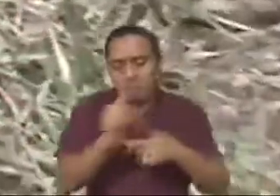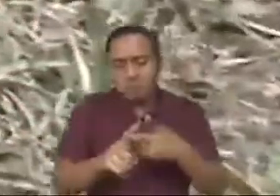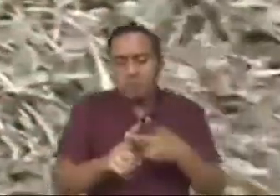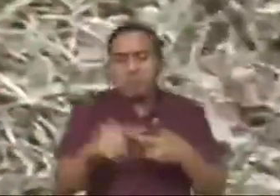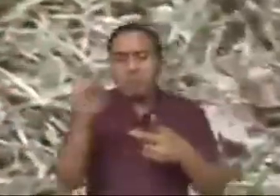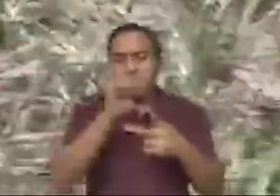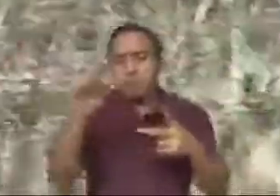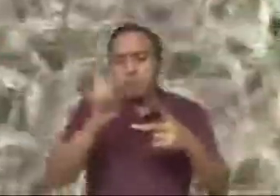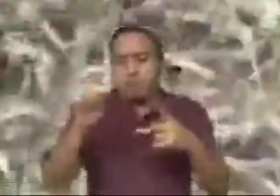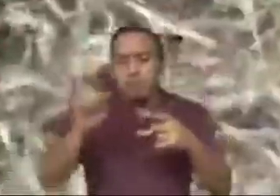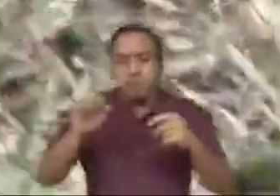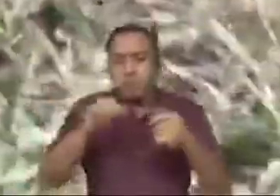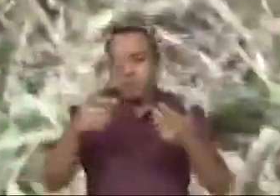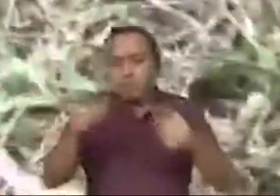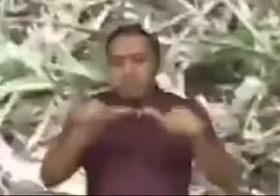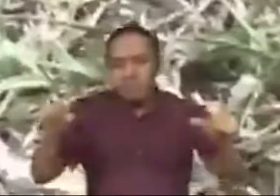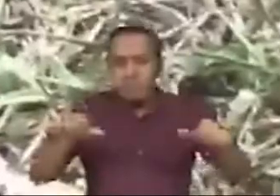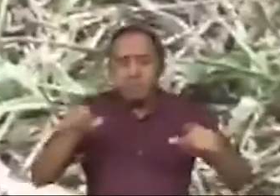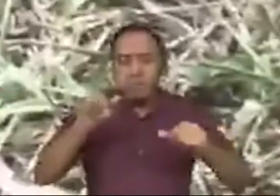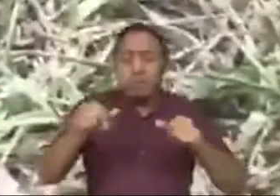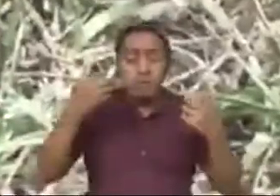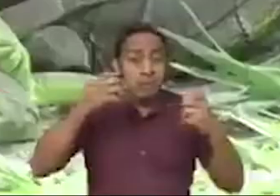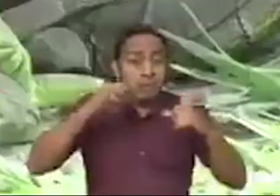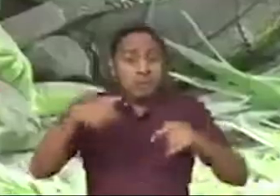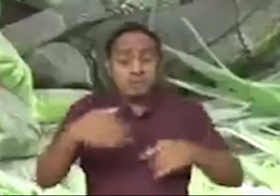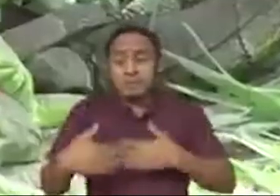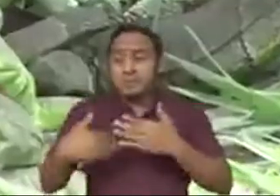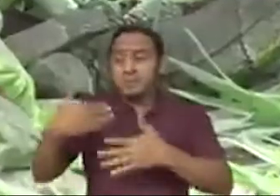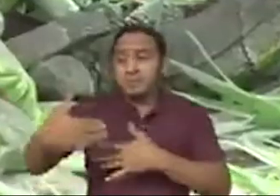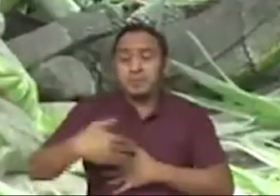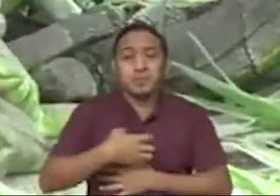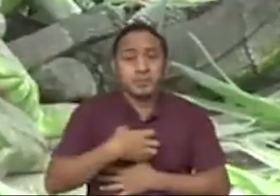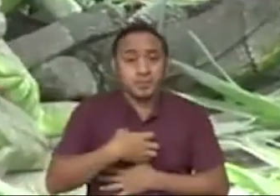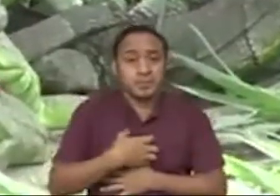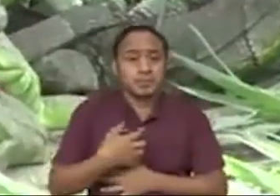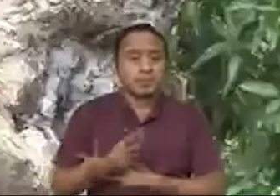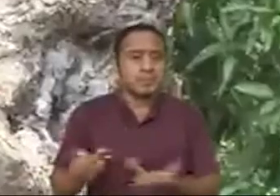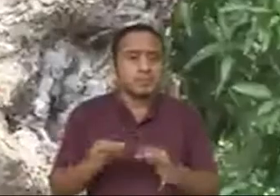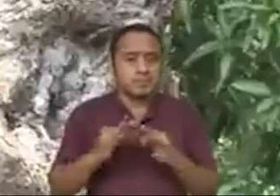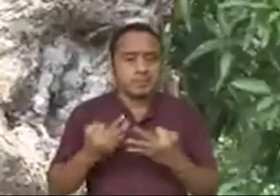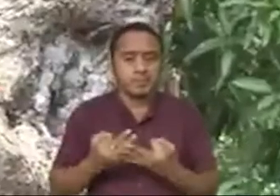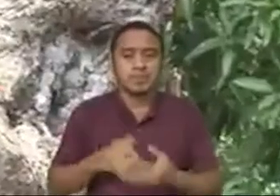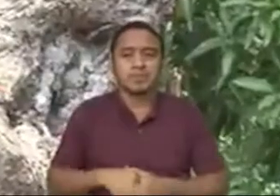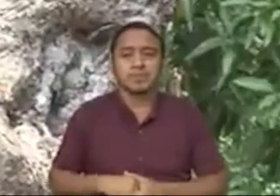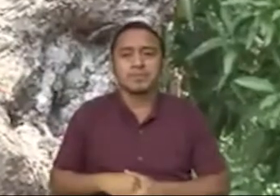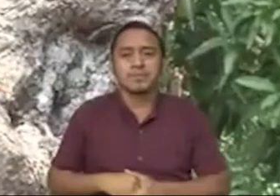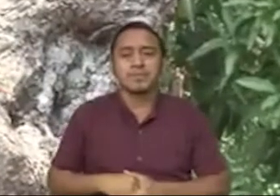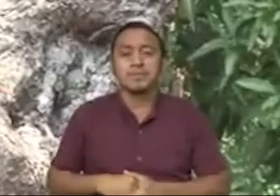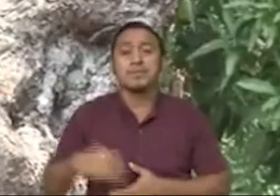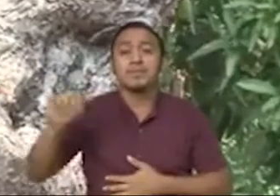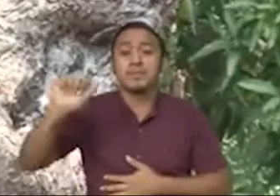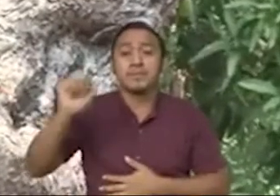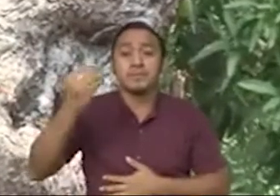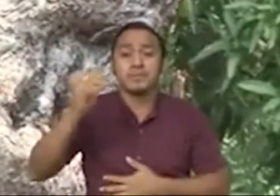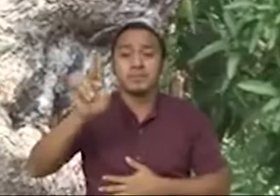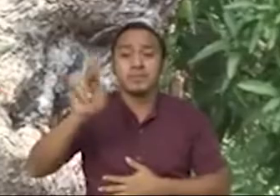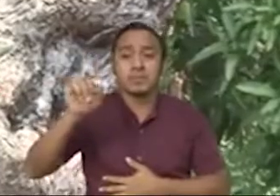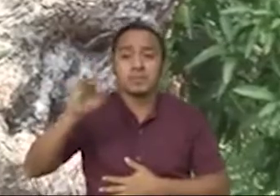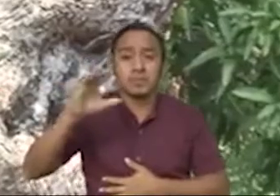sodocriaderos y estas especies emergentes que vienen generando ingresos a la familia. En el sector acuícola, seguimos